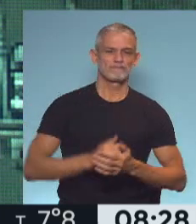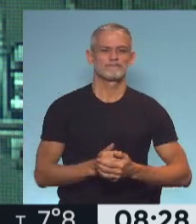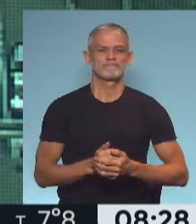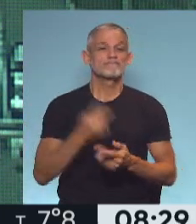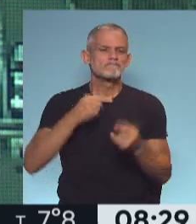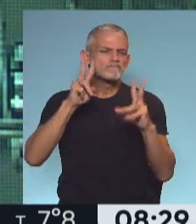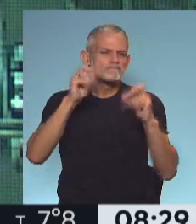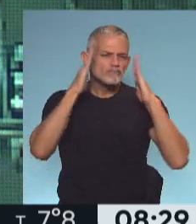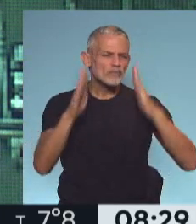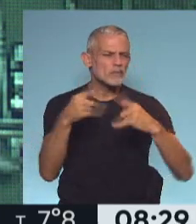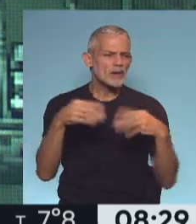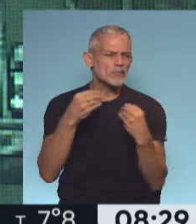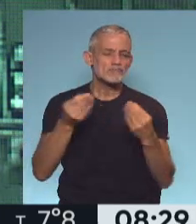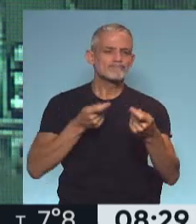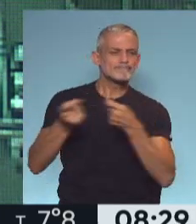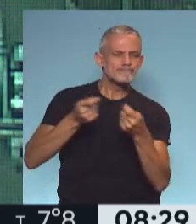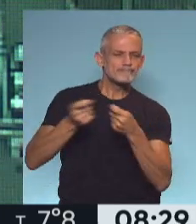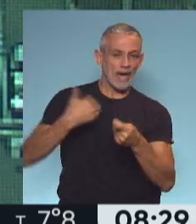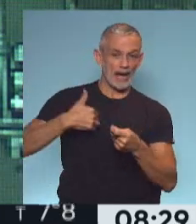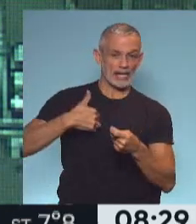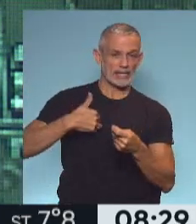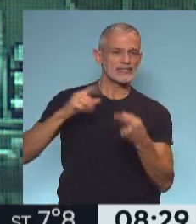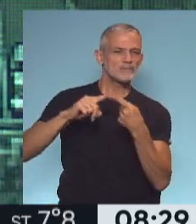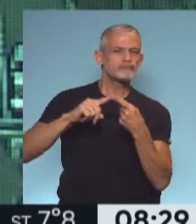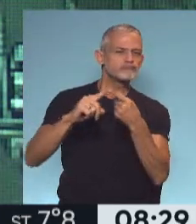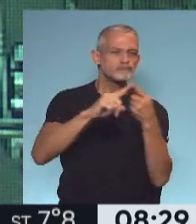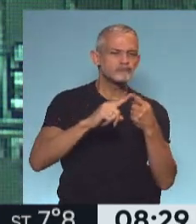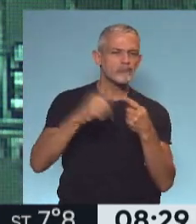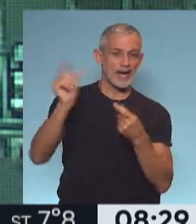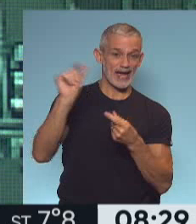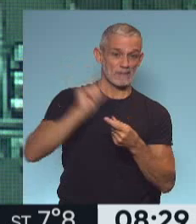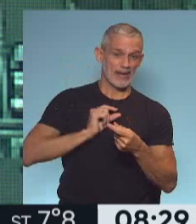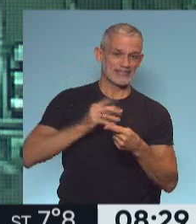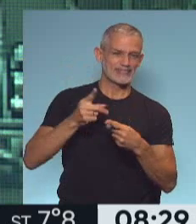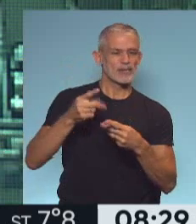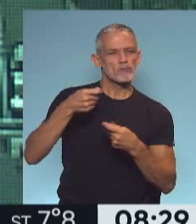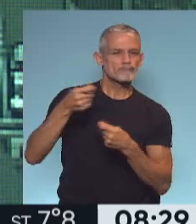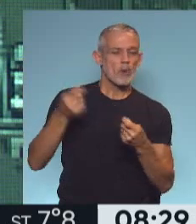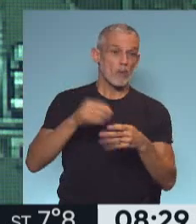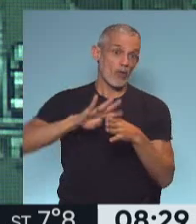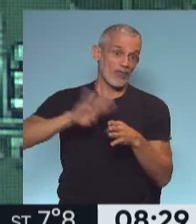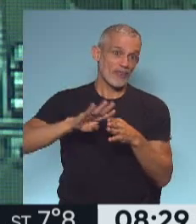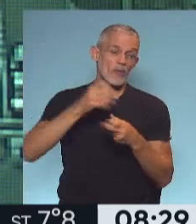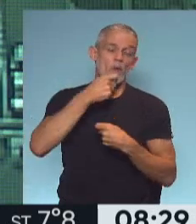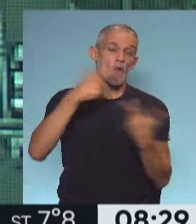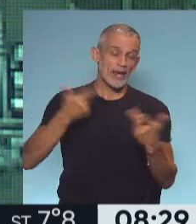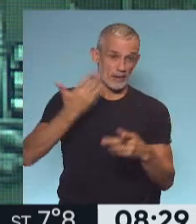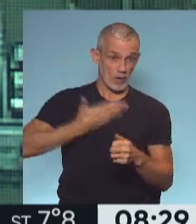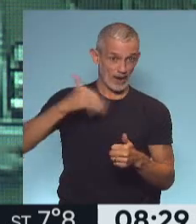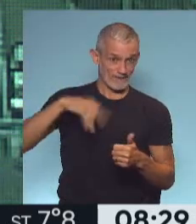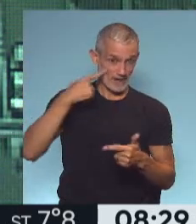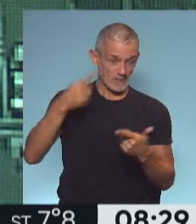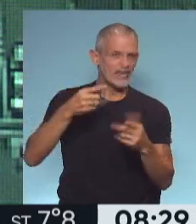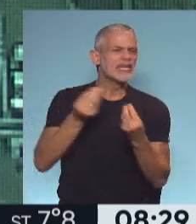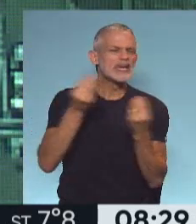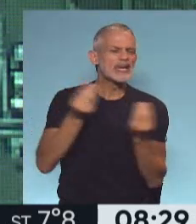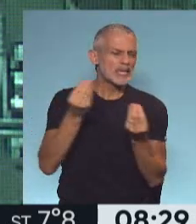Nos preocupamos de las negociaciones que la Argentina mantiene con los organismos de crédito internacionales a partir de la deuda, entre otros, con el Fondo Monetario Internacional.